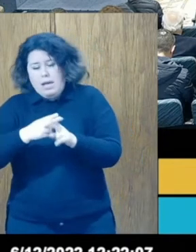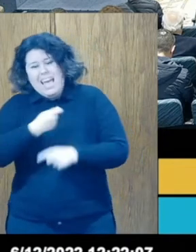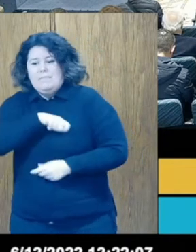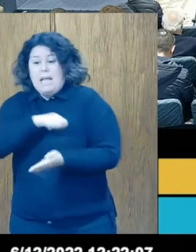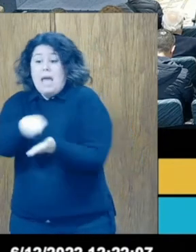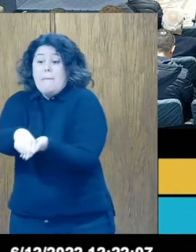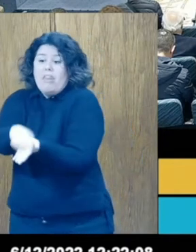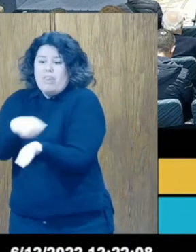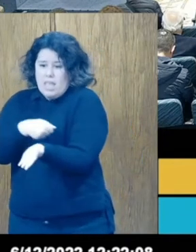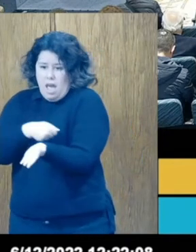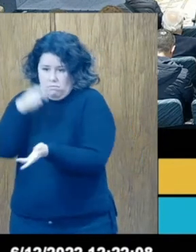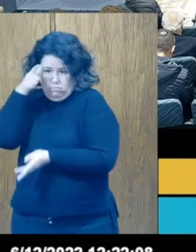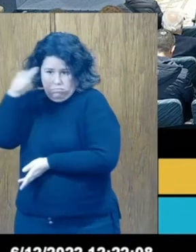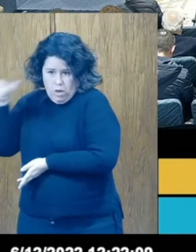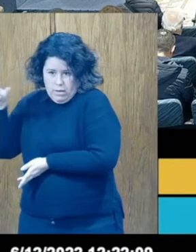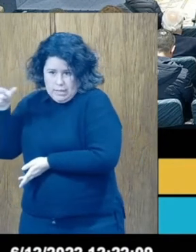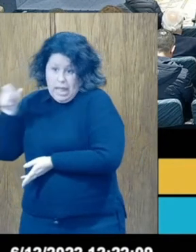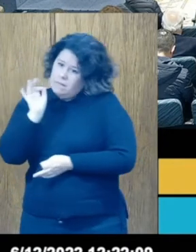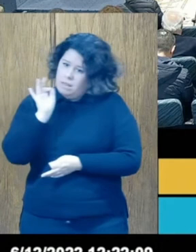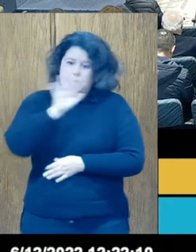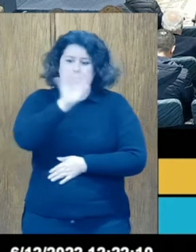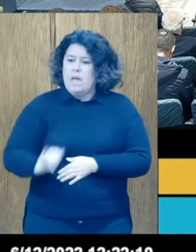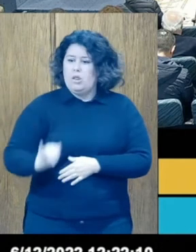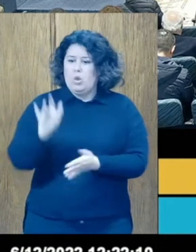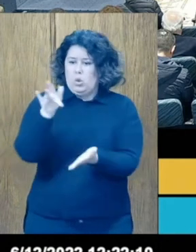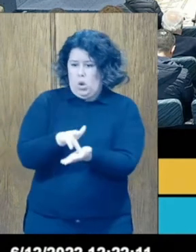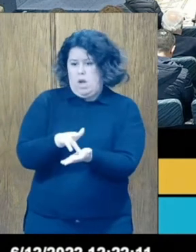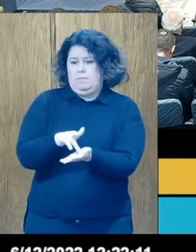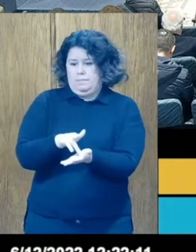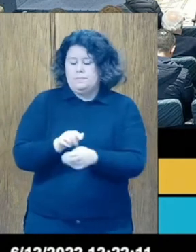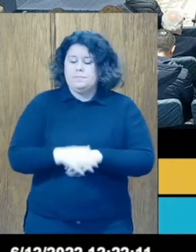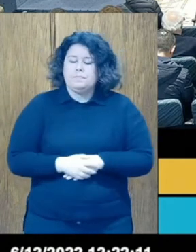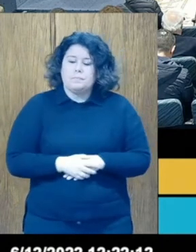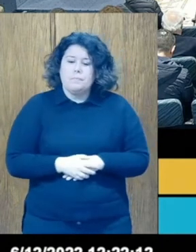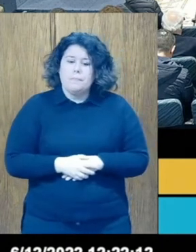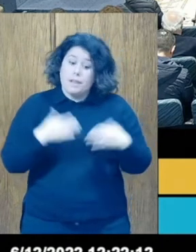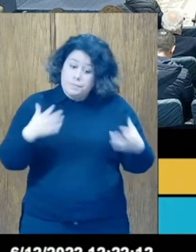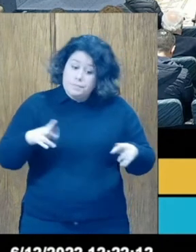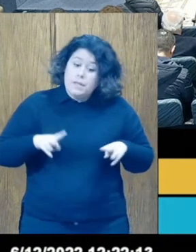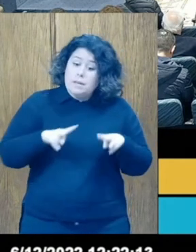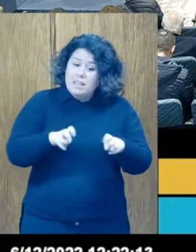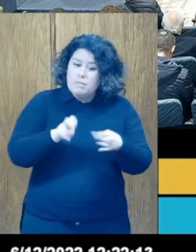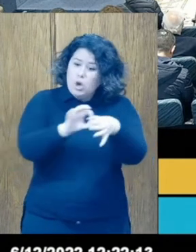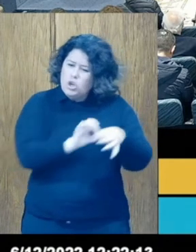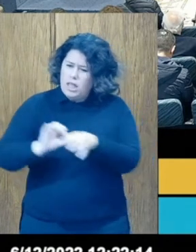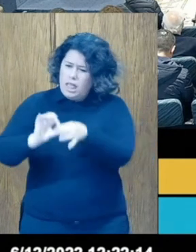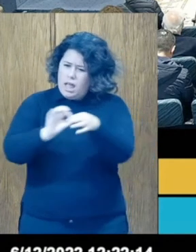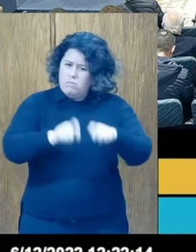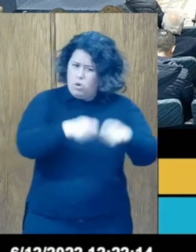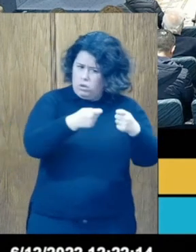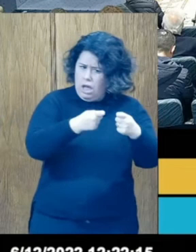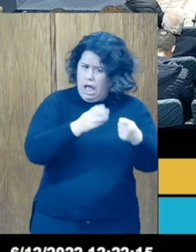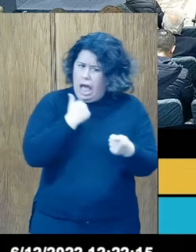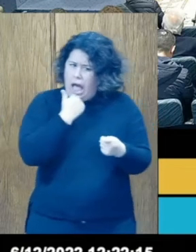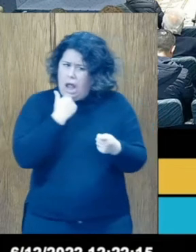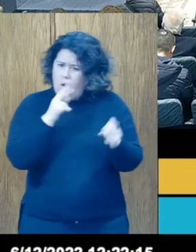evidente, con el Bierzo como primer exponente. El principio de solidaridad se ha roto y no es algo nuevo, no es algo del